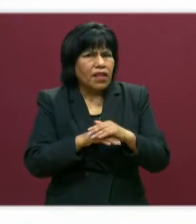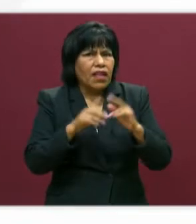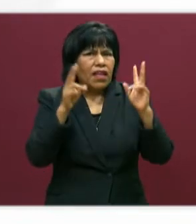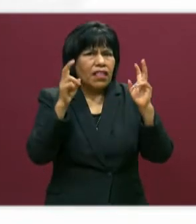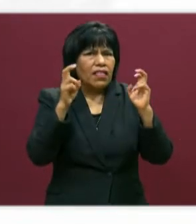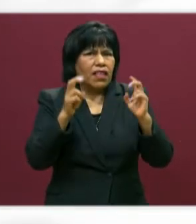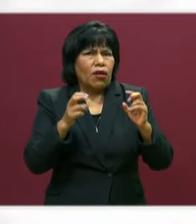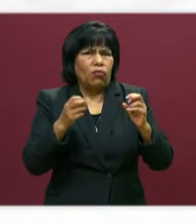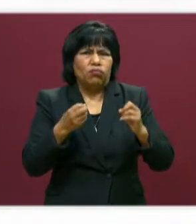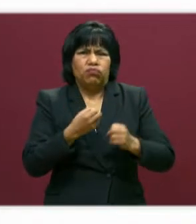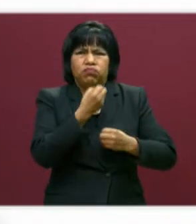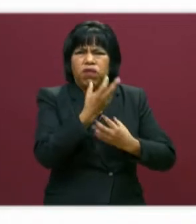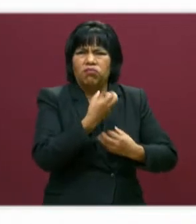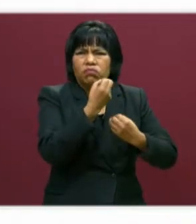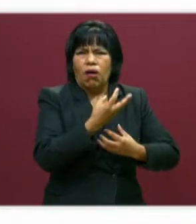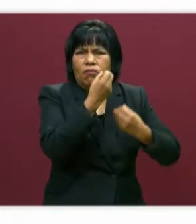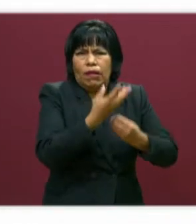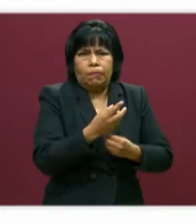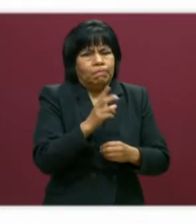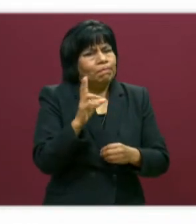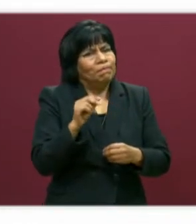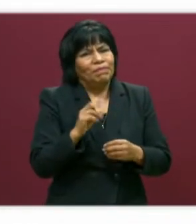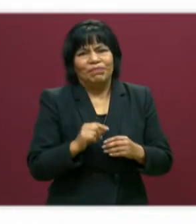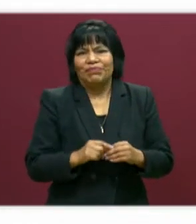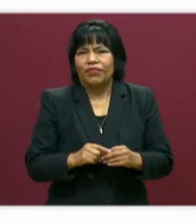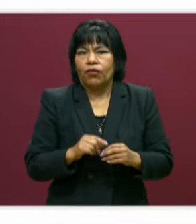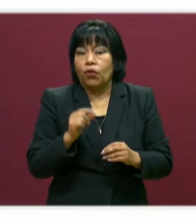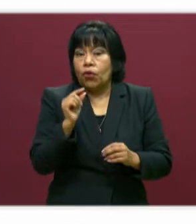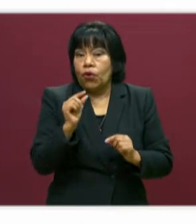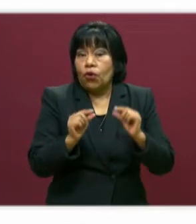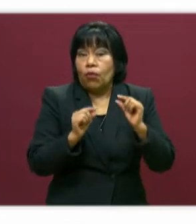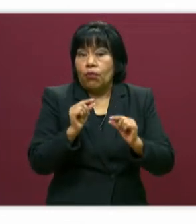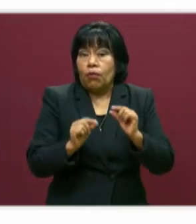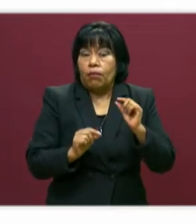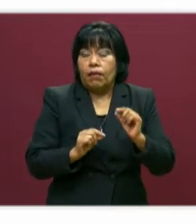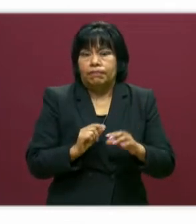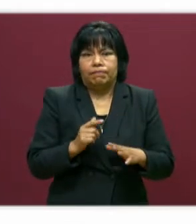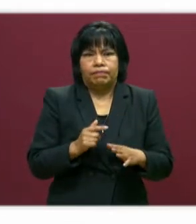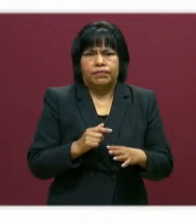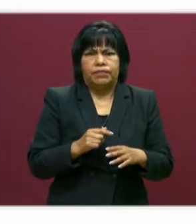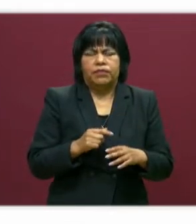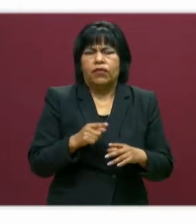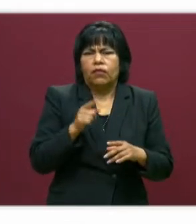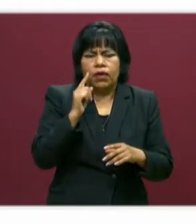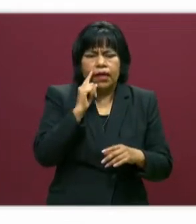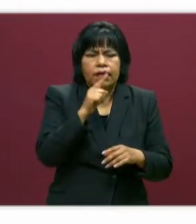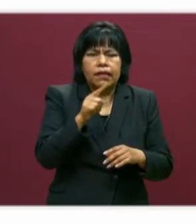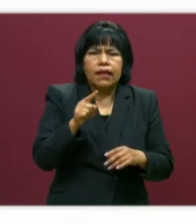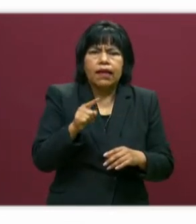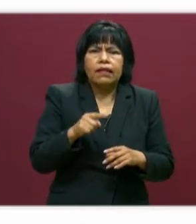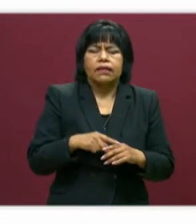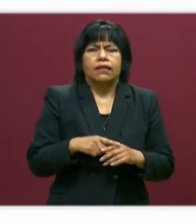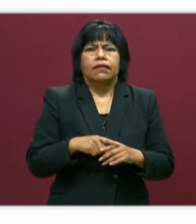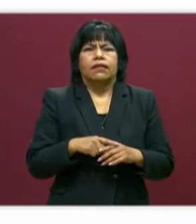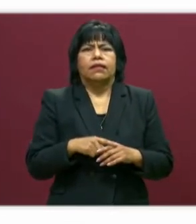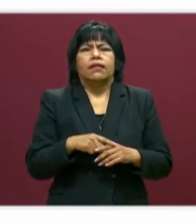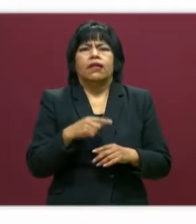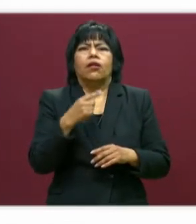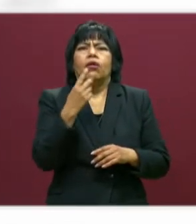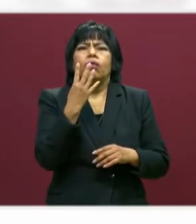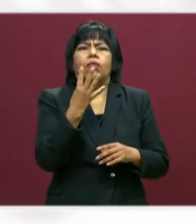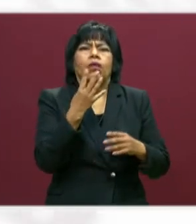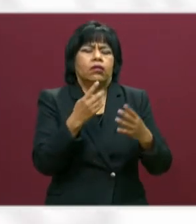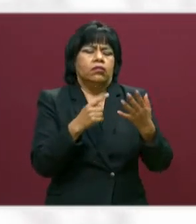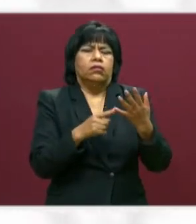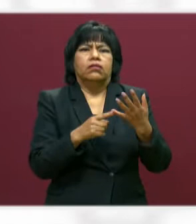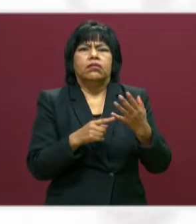temas. Hay que tratar de, no me los enumeraron ahí, pero ahí están. Luego el cuatro dice,